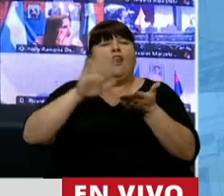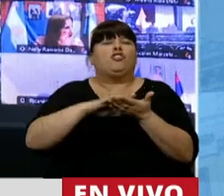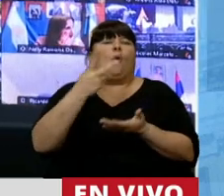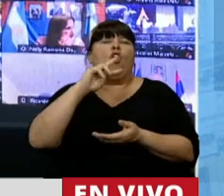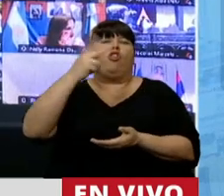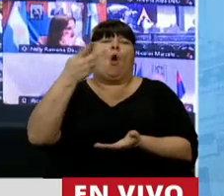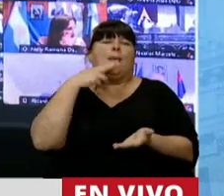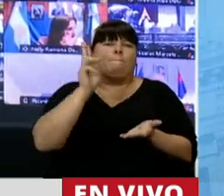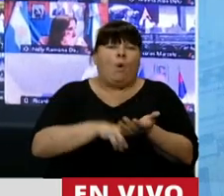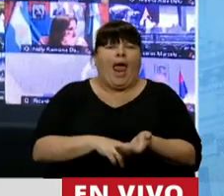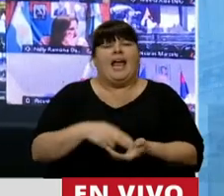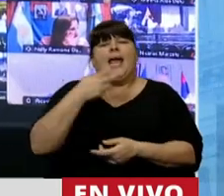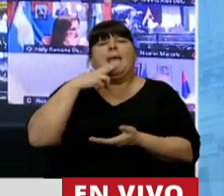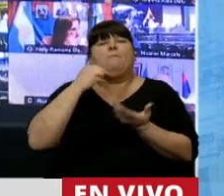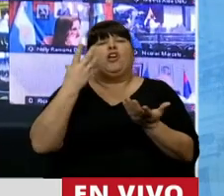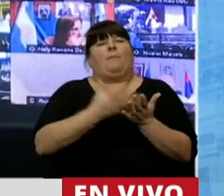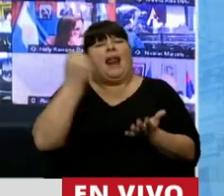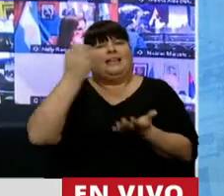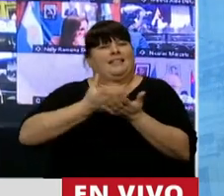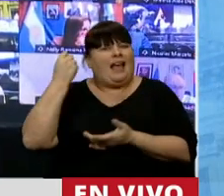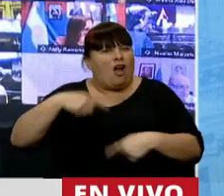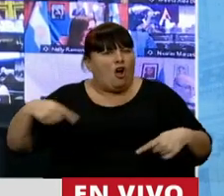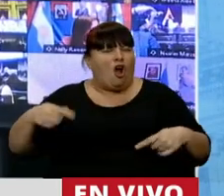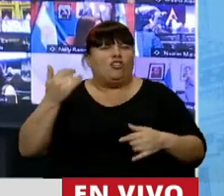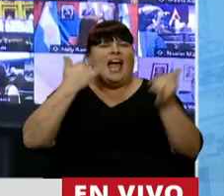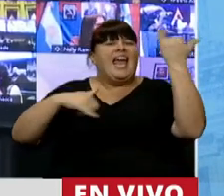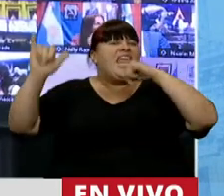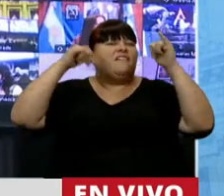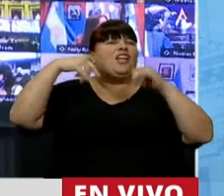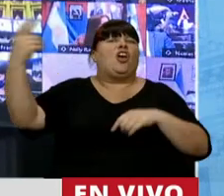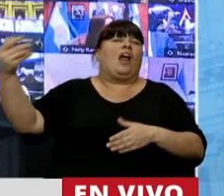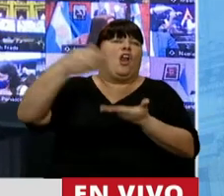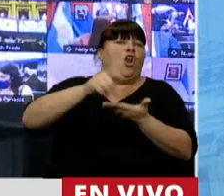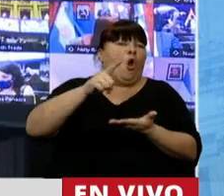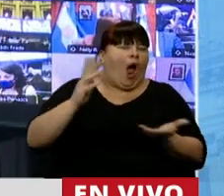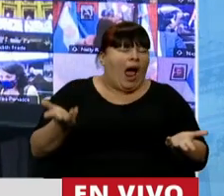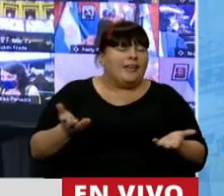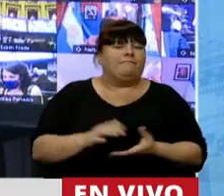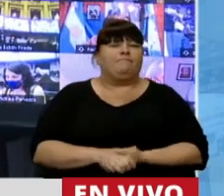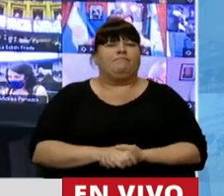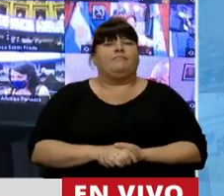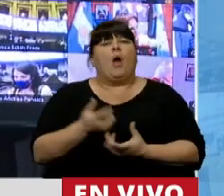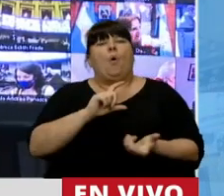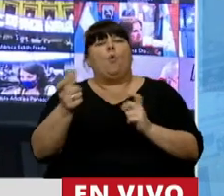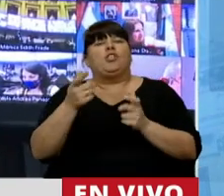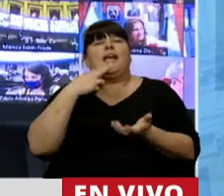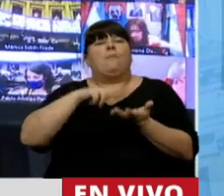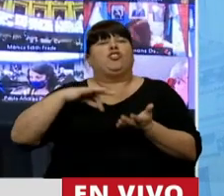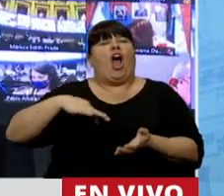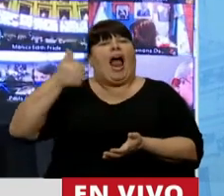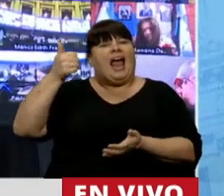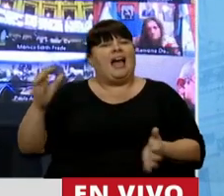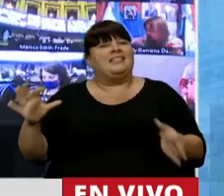doble imposición, de impuestos confiscatorios, de inversiones que no van a venir, de compensar impuestos a las